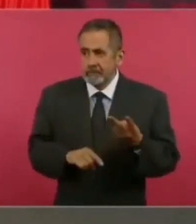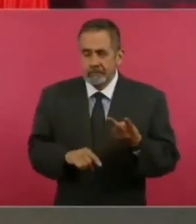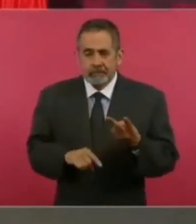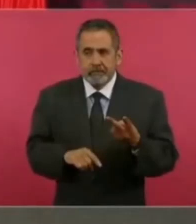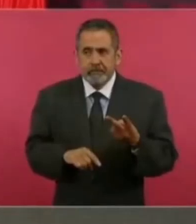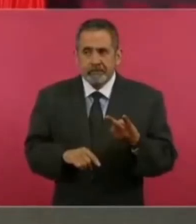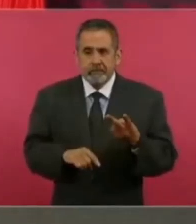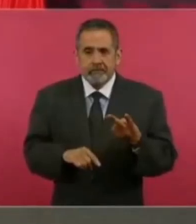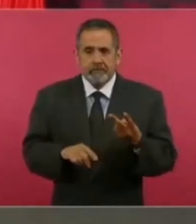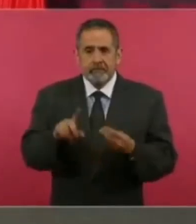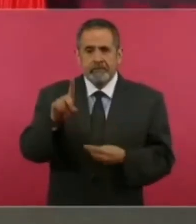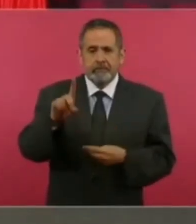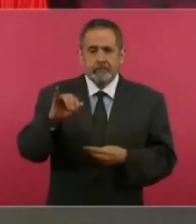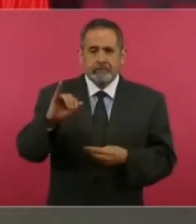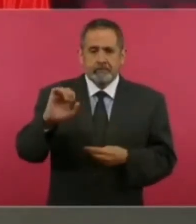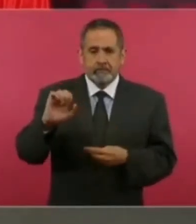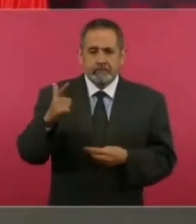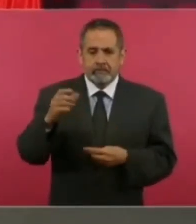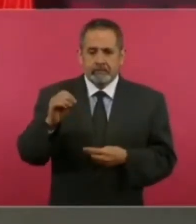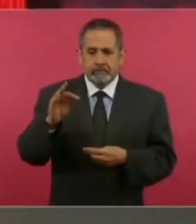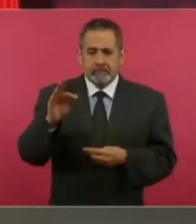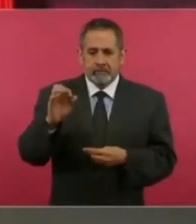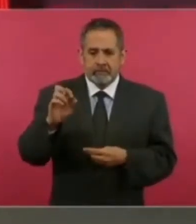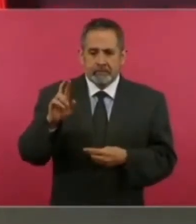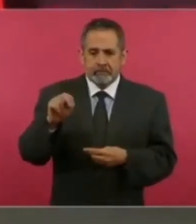Diego Fernández